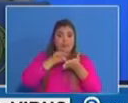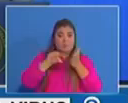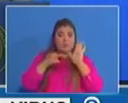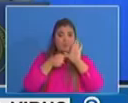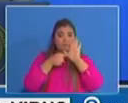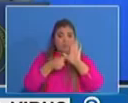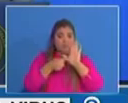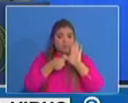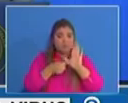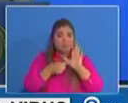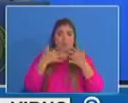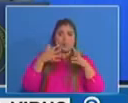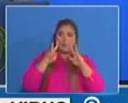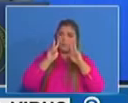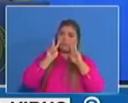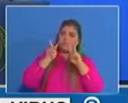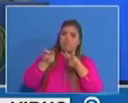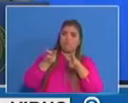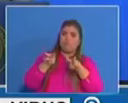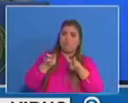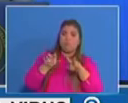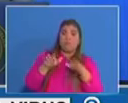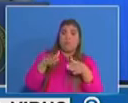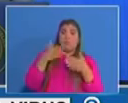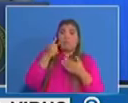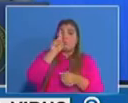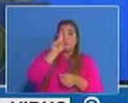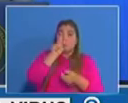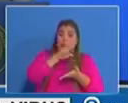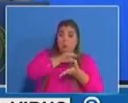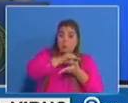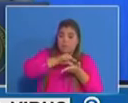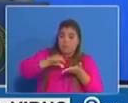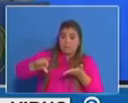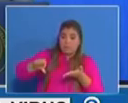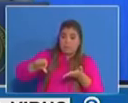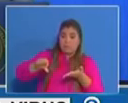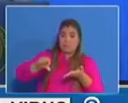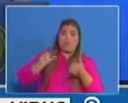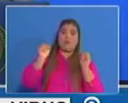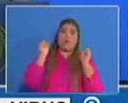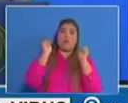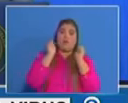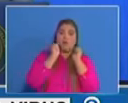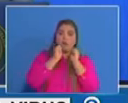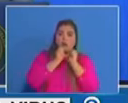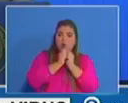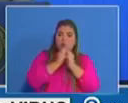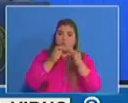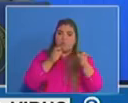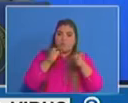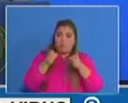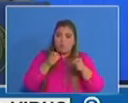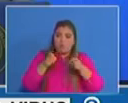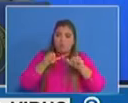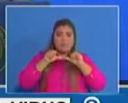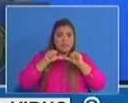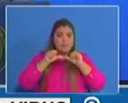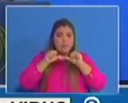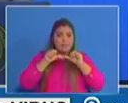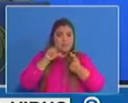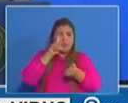hemos visto como en el curso de una semana y con el seguimiento que se hace de algunos de los casos